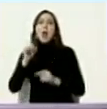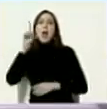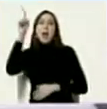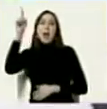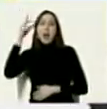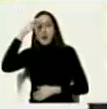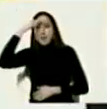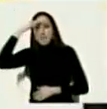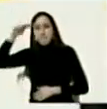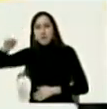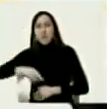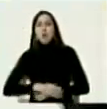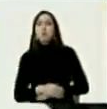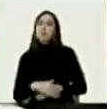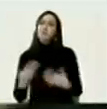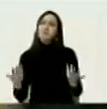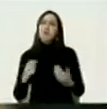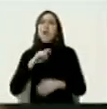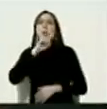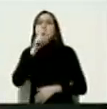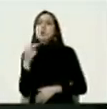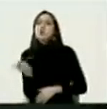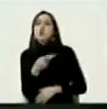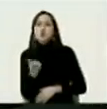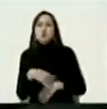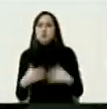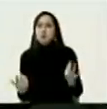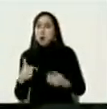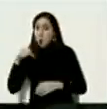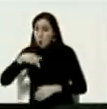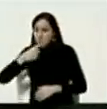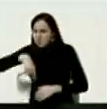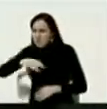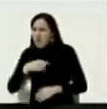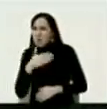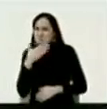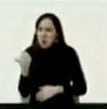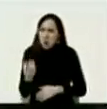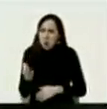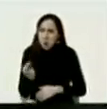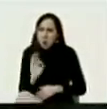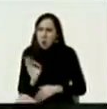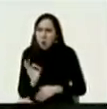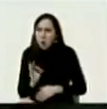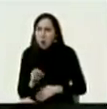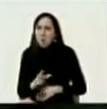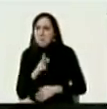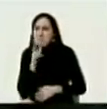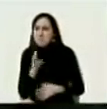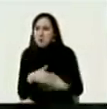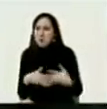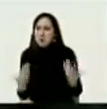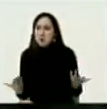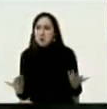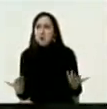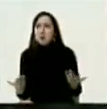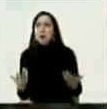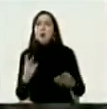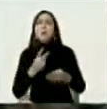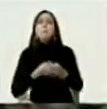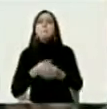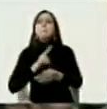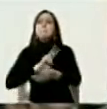podría preguntarle hoy ustedes están mejor o peor que en el